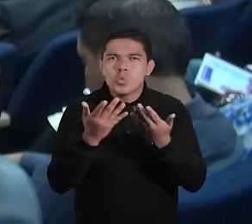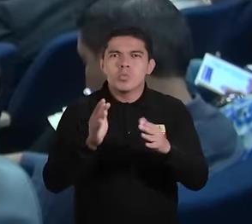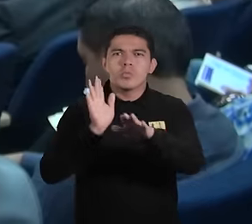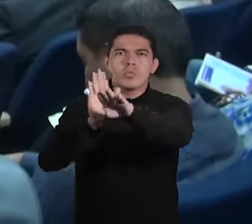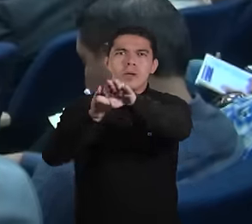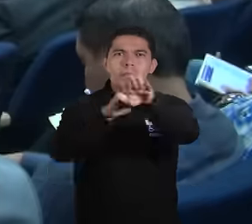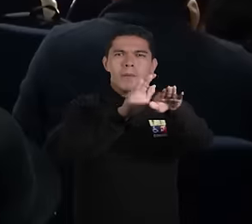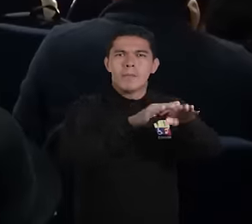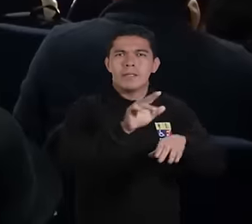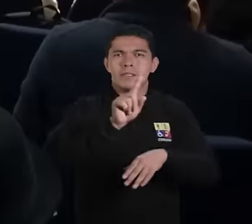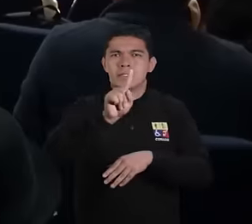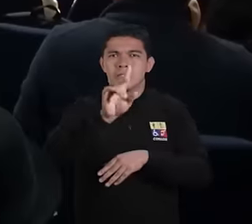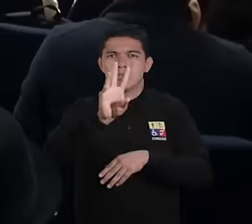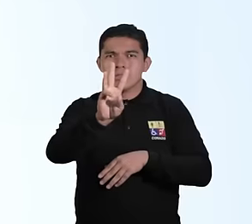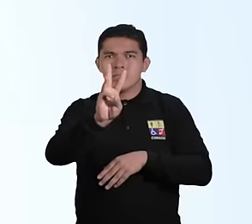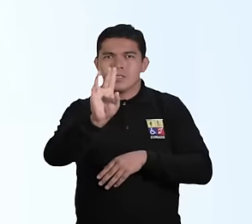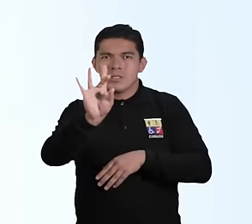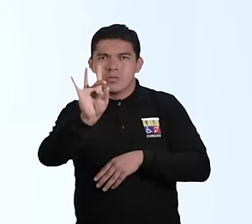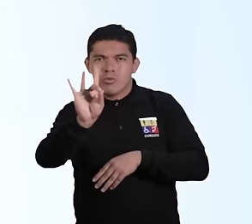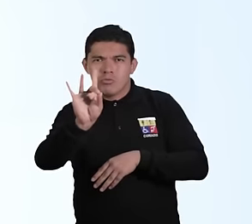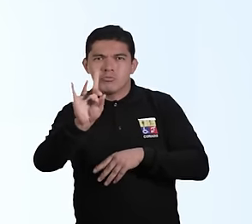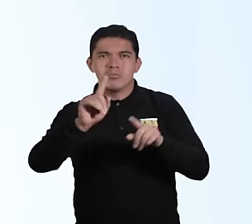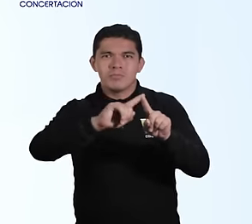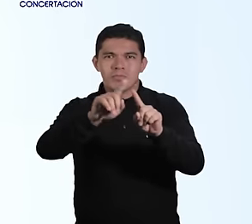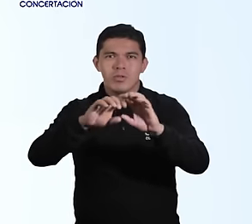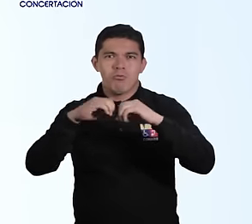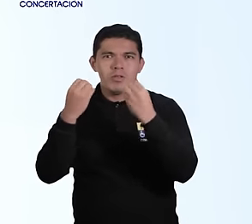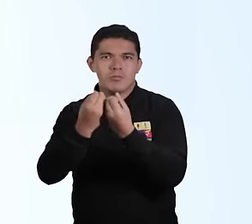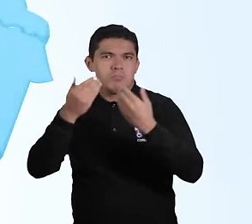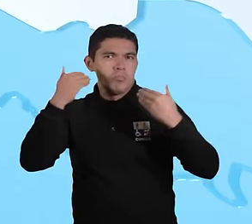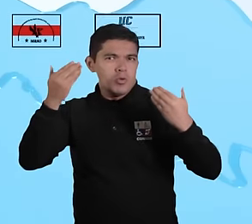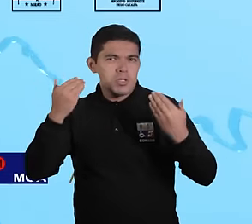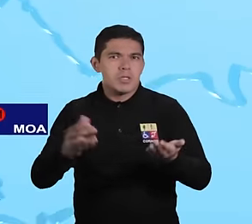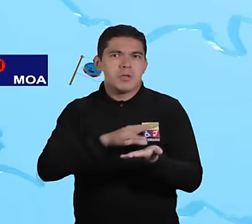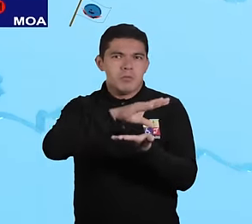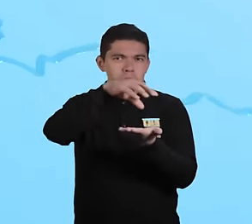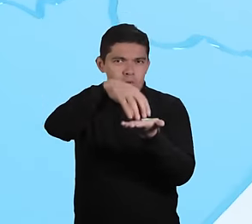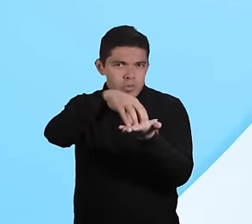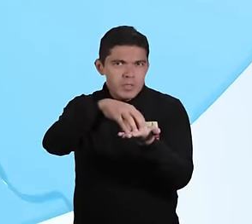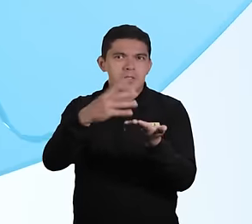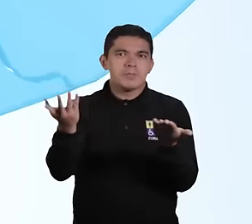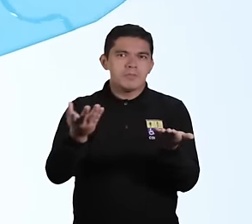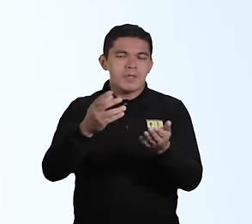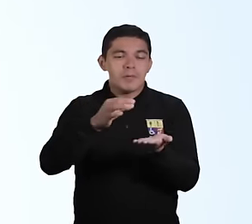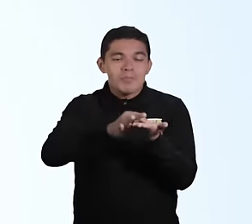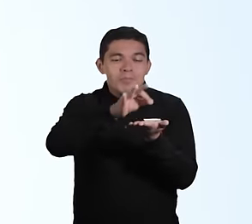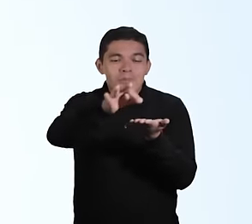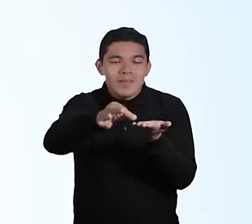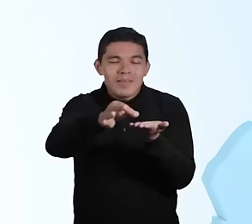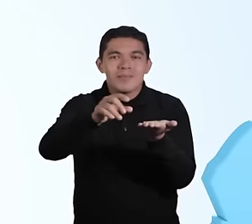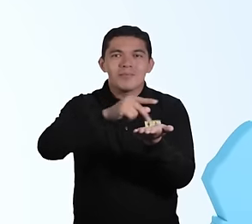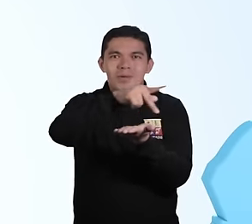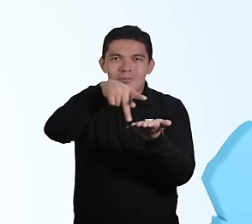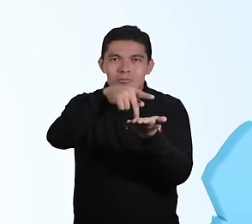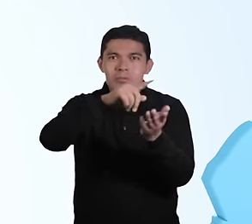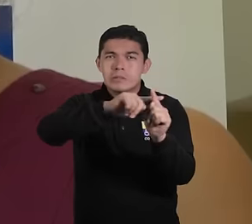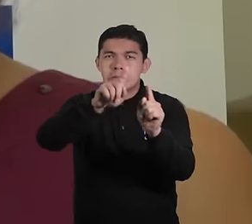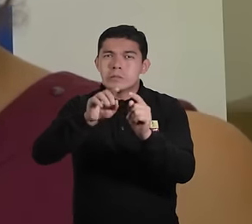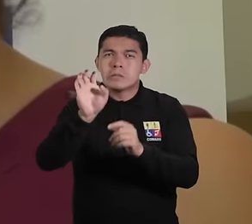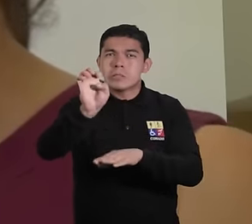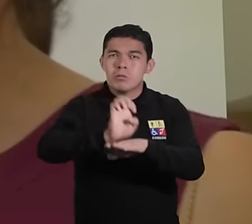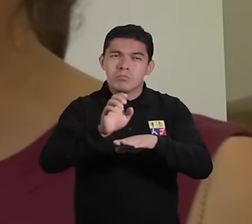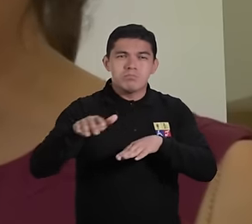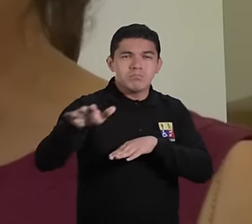convocó a las 168 organizaciones políticas nacionales, provinciales, cantonales y parroquiales de todo el país.